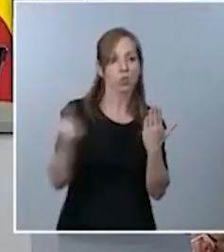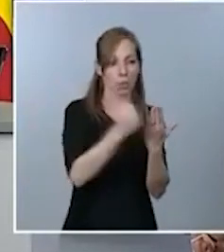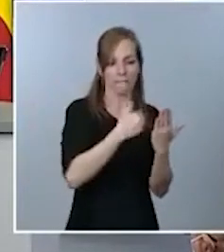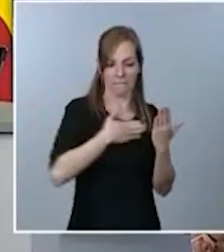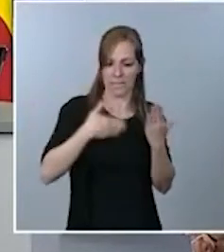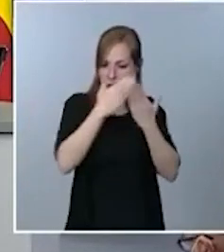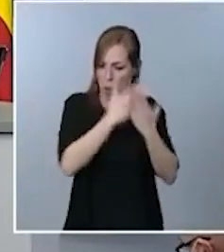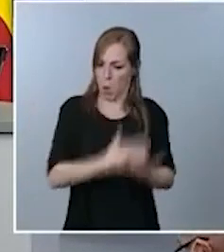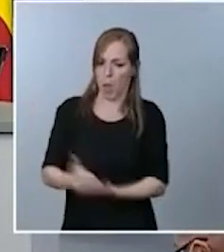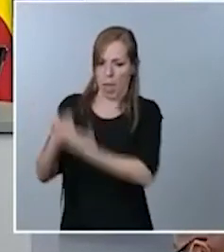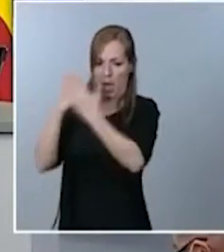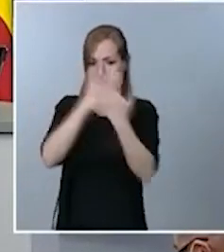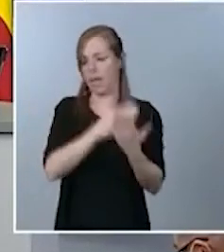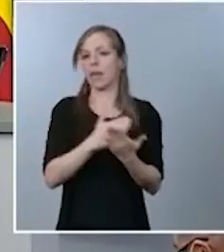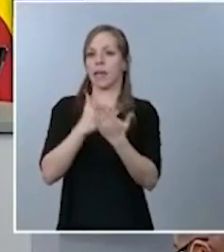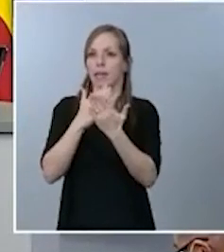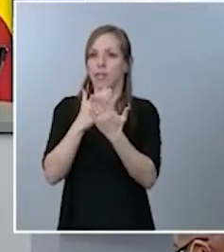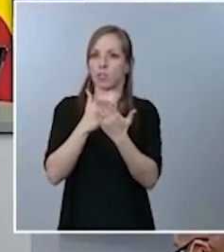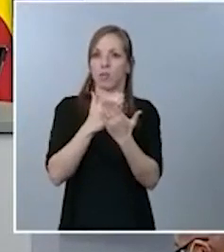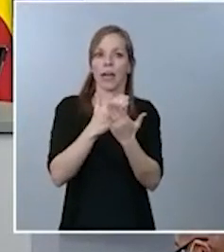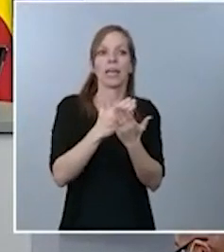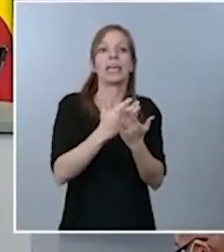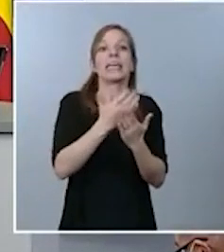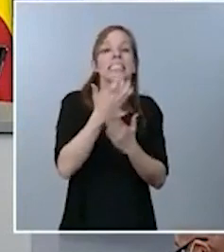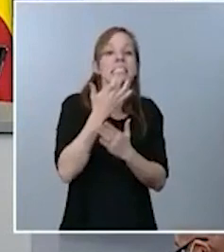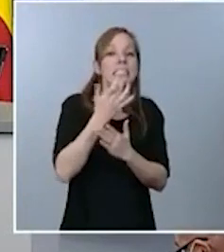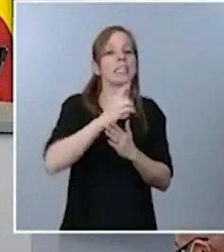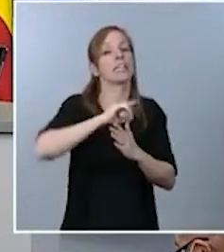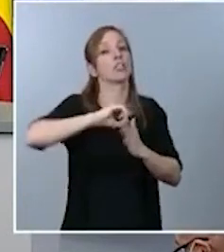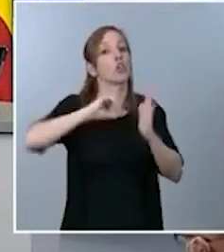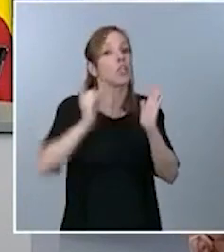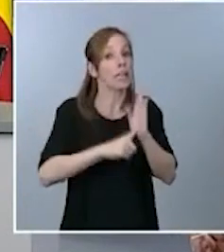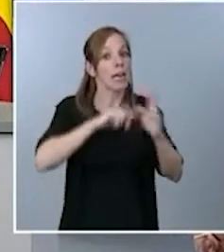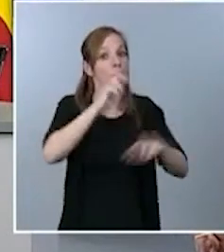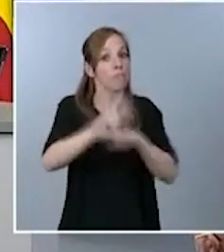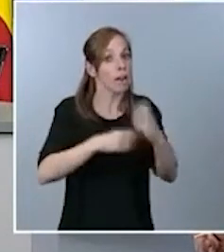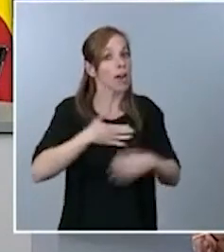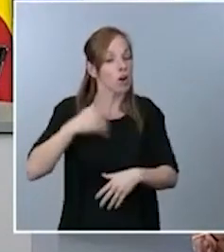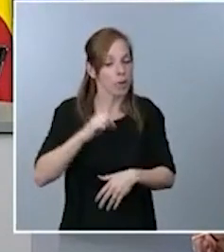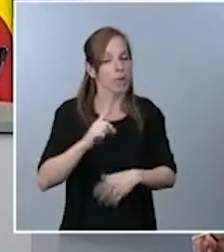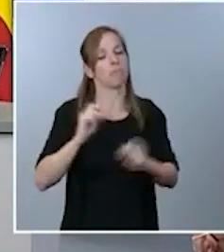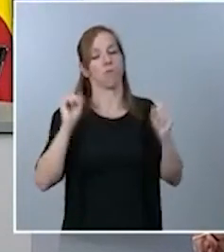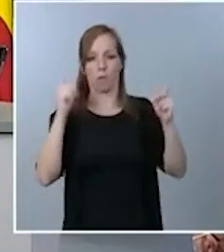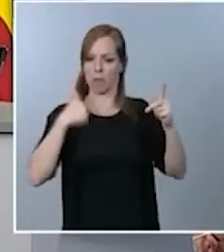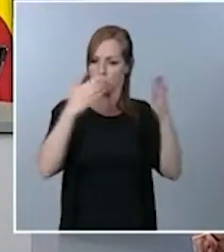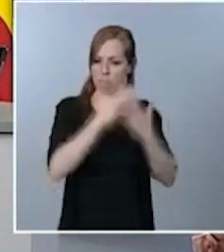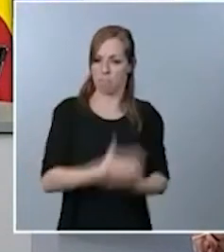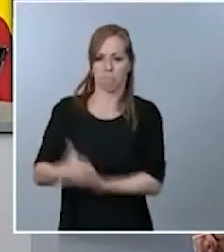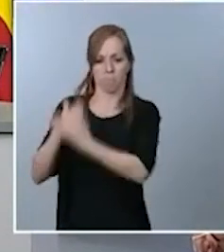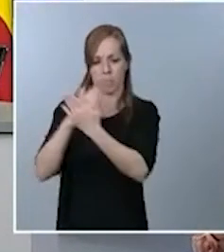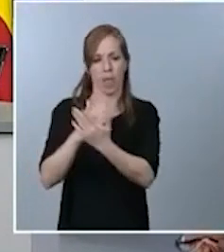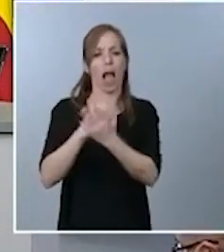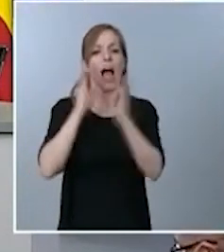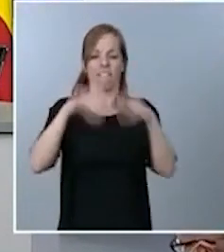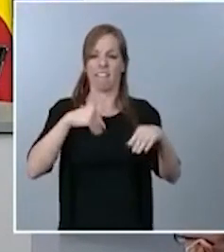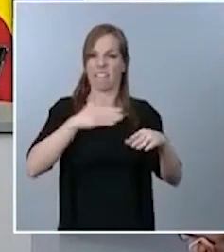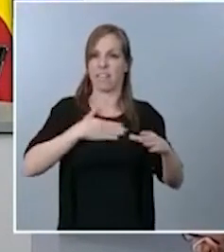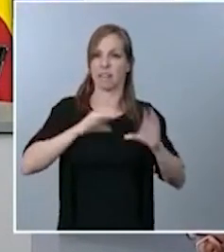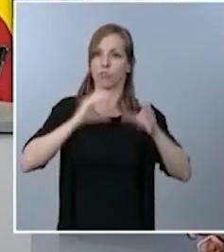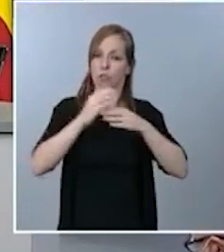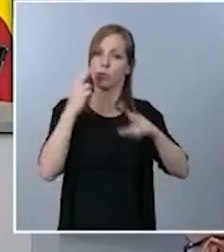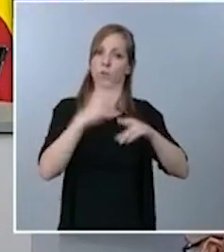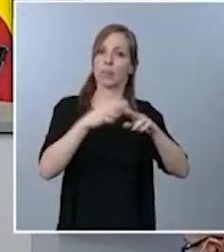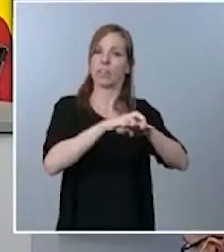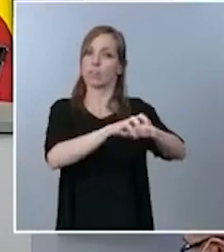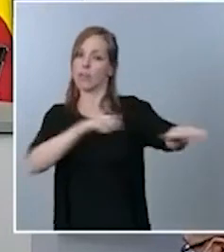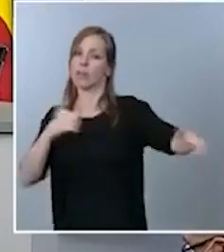grupos que no presentan enmienda a la totalidad de manera que al final podamos contar con la mayoría de los grupos políticos presentes en el Congreso de los